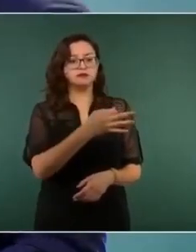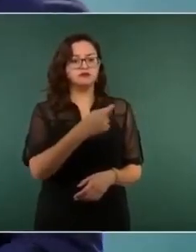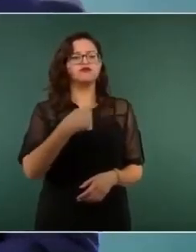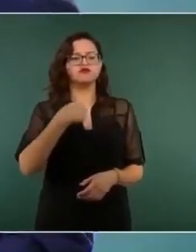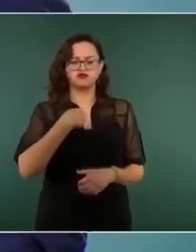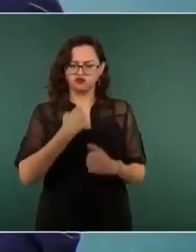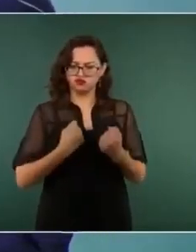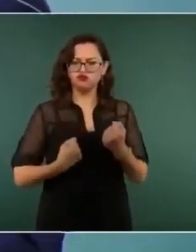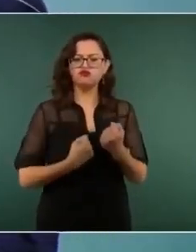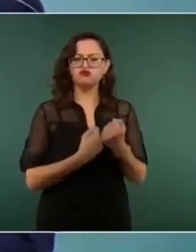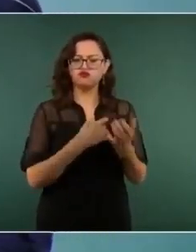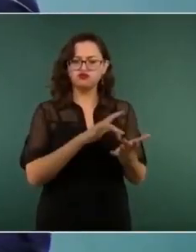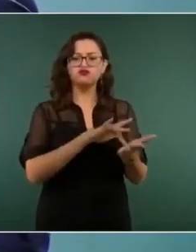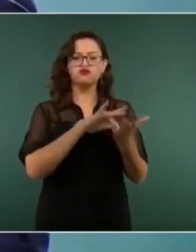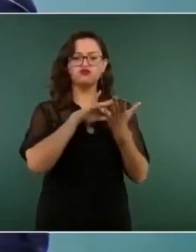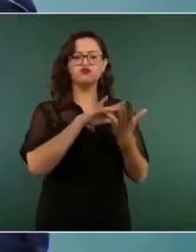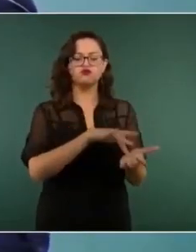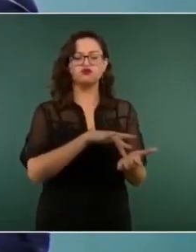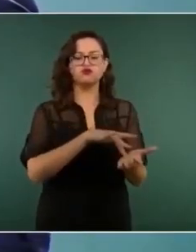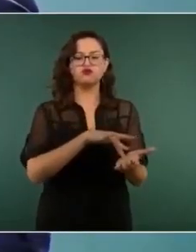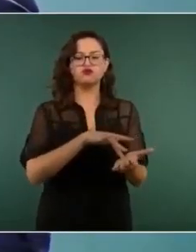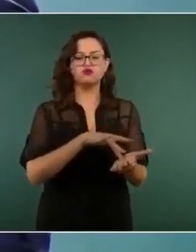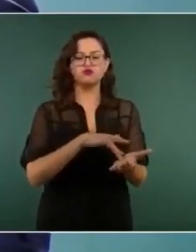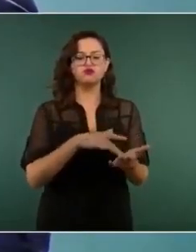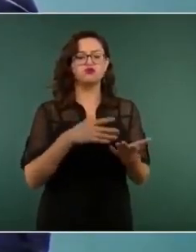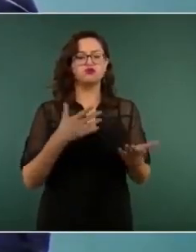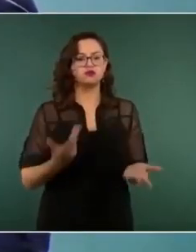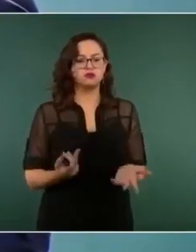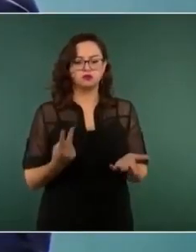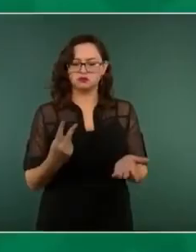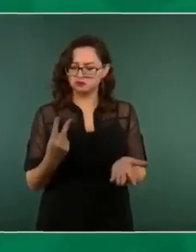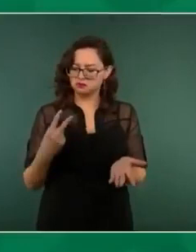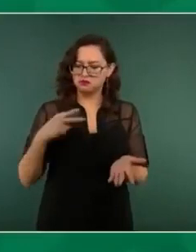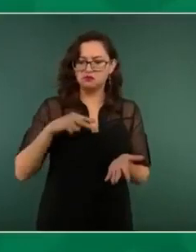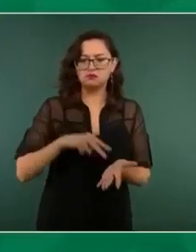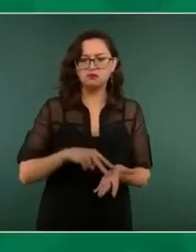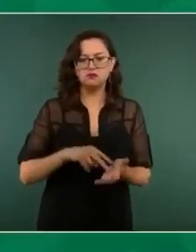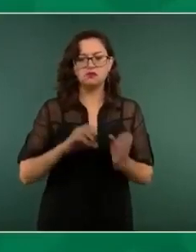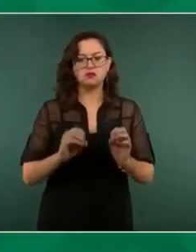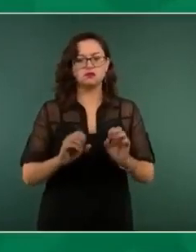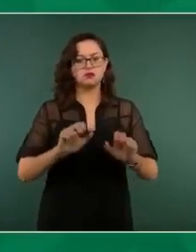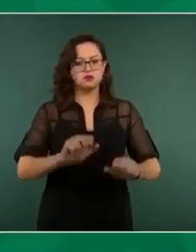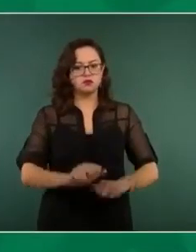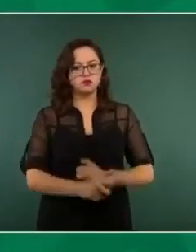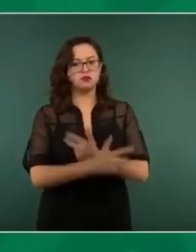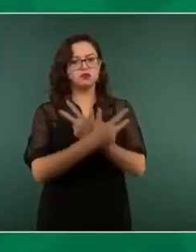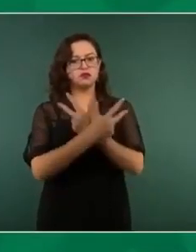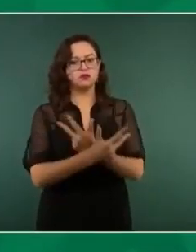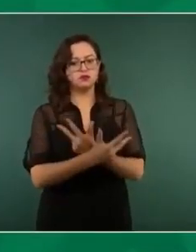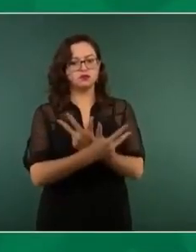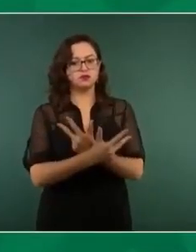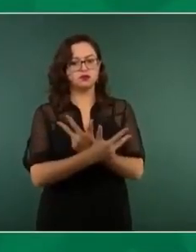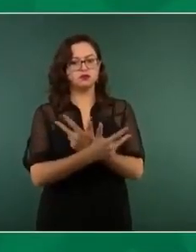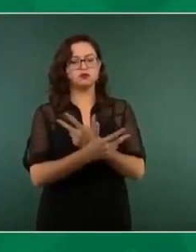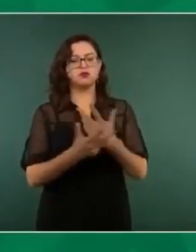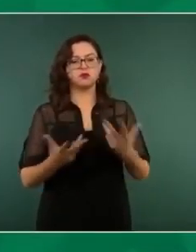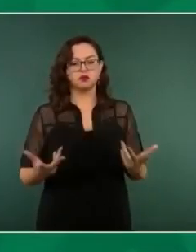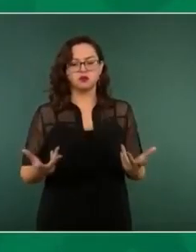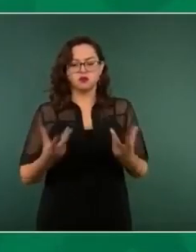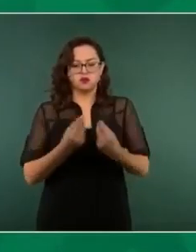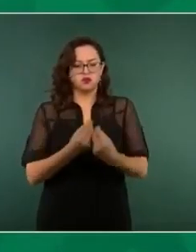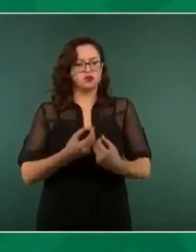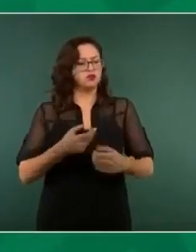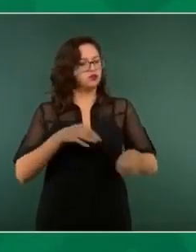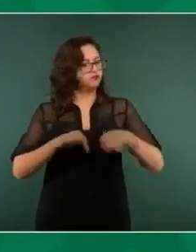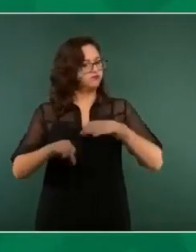para estar de forma presencial o virtual, como decidamos en esta coordinación en el estado,